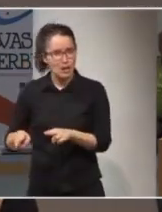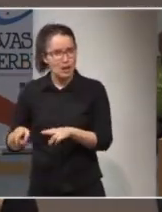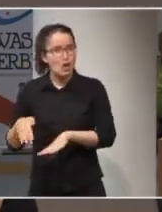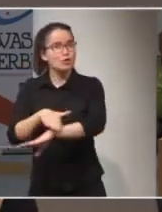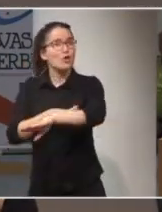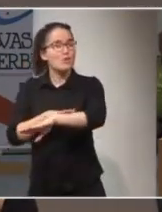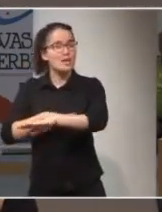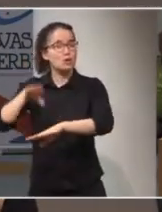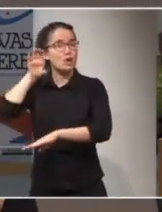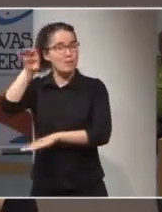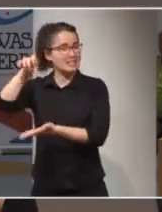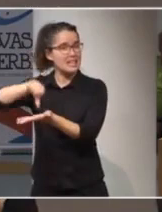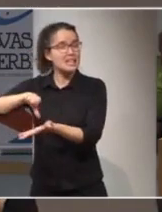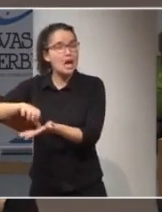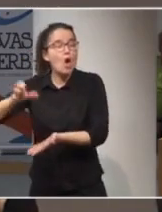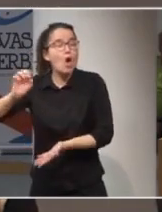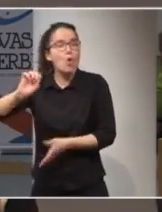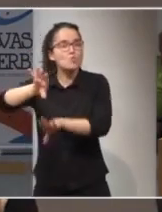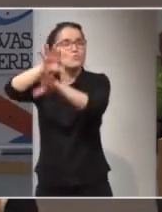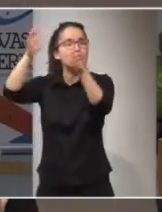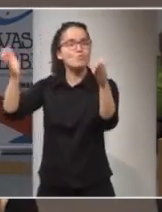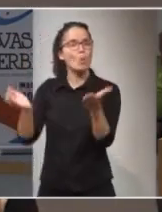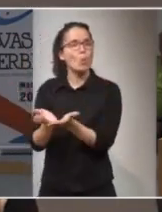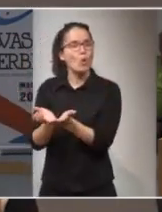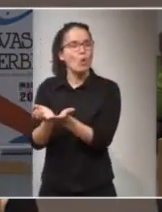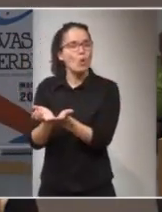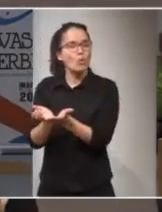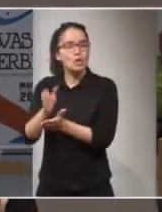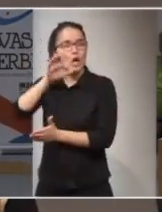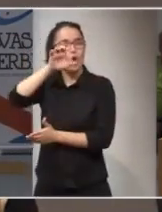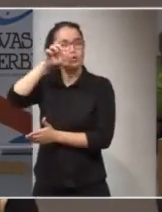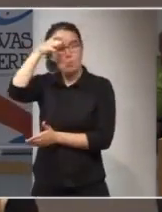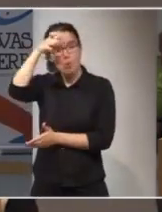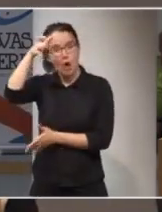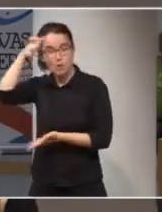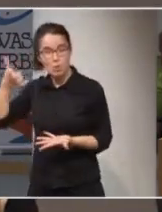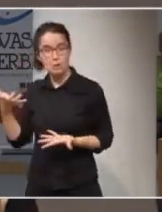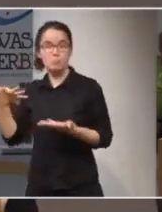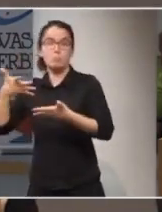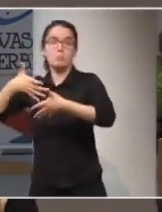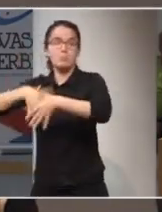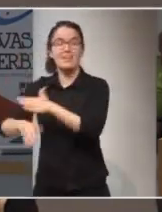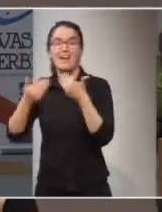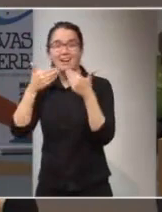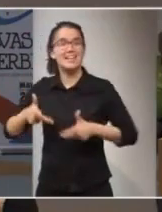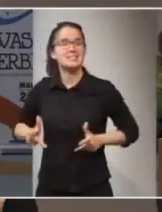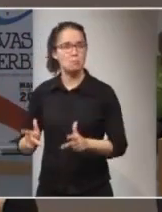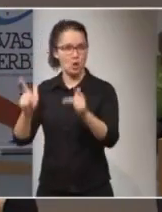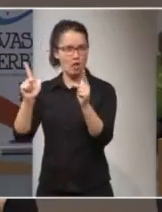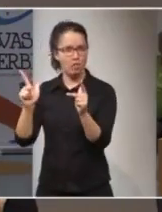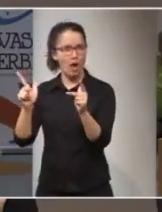gobiernos de los países centrales? ¿O va a ser un mundo donde los pueblos vayan convergiendo a través de democracias